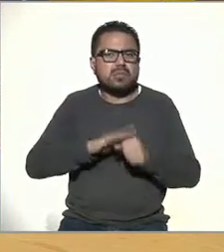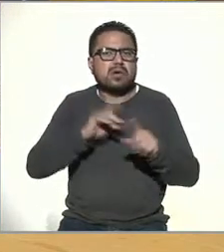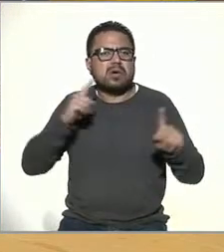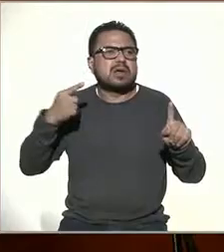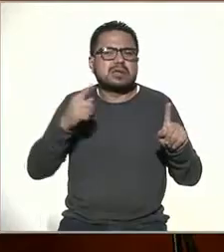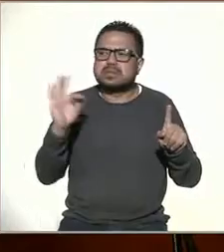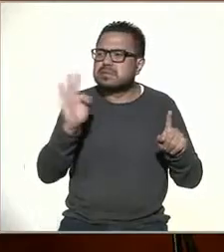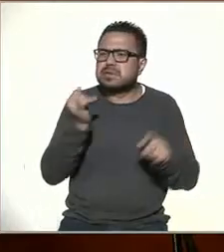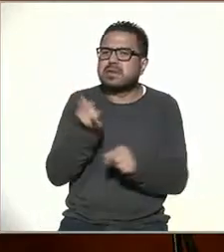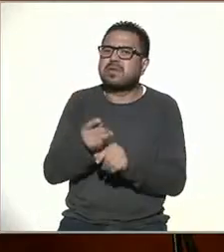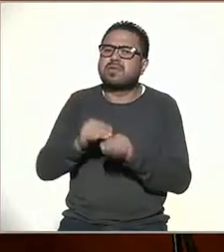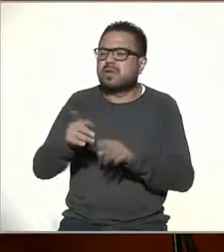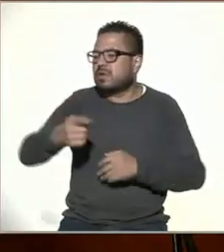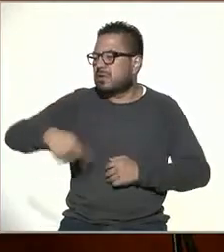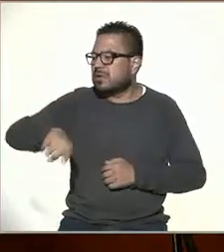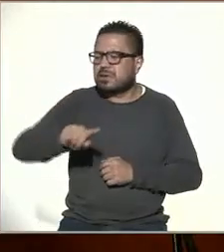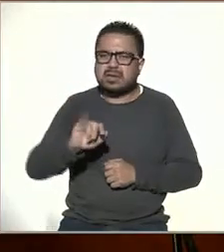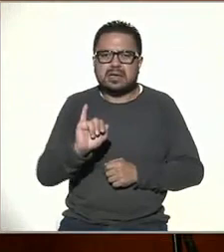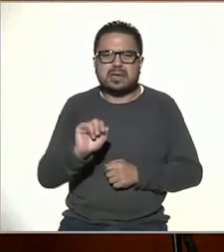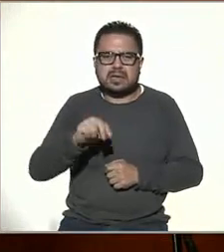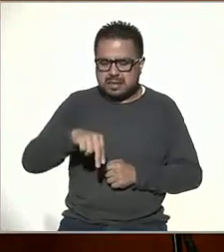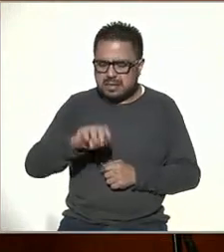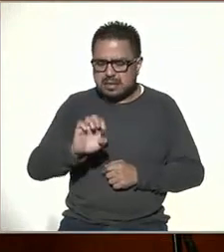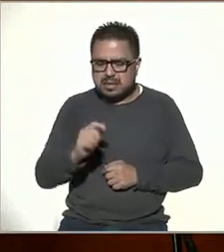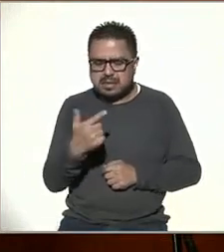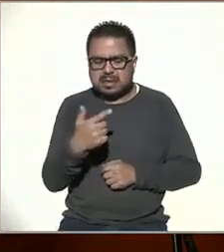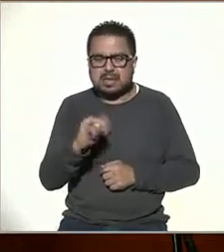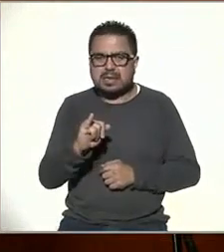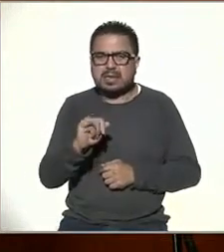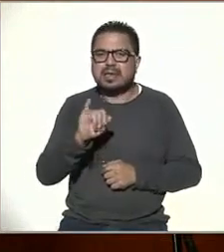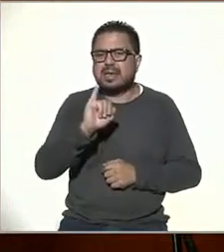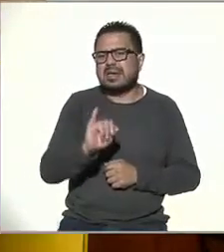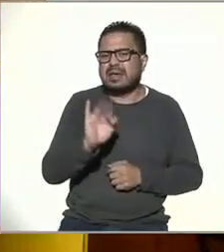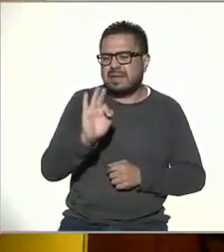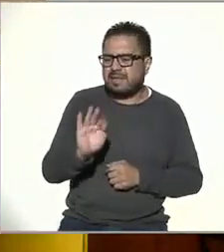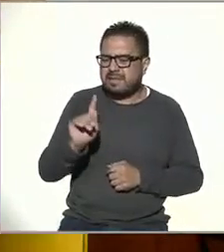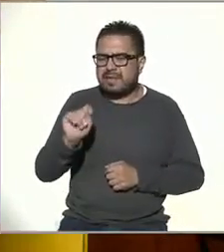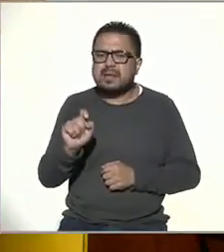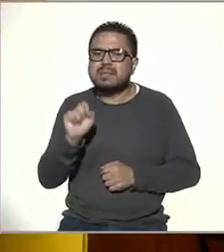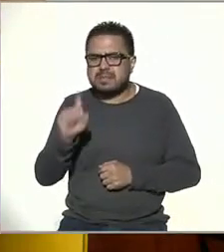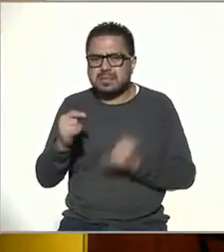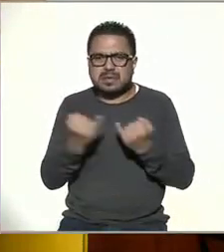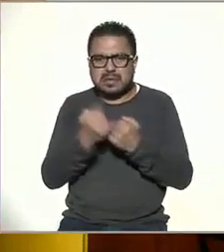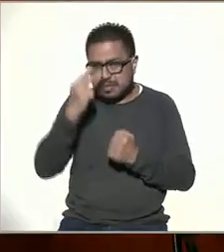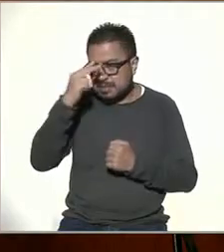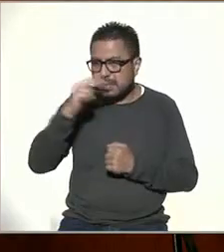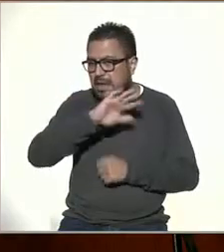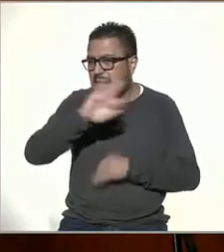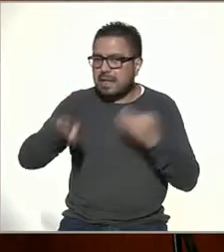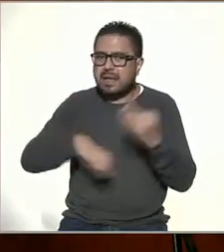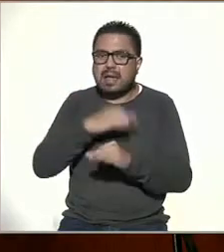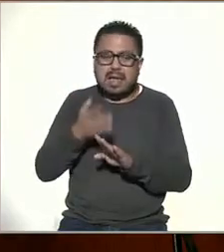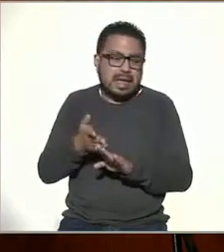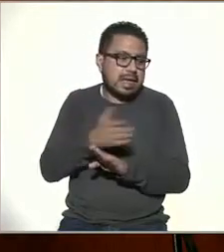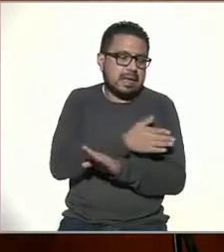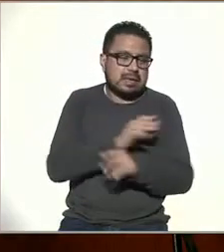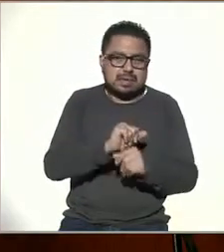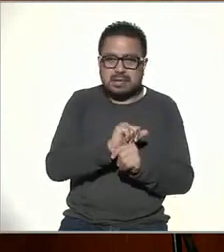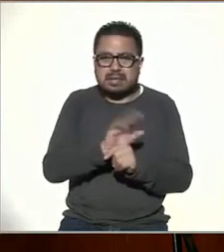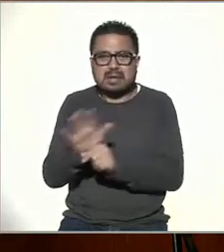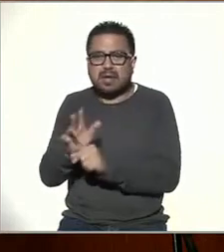Según datos también del Inegi y, por supuesto, del Instituto Federal de Telecomunicaciones, los mexicanos antes de la pandemia pasamos